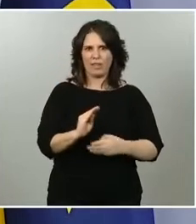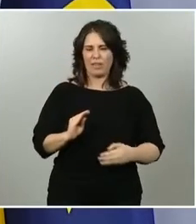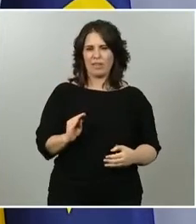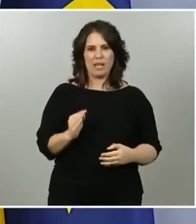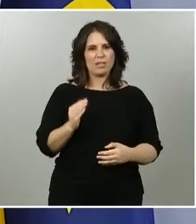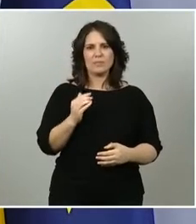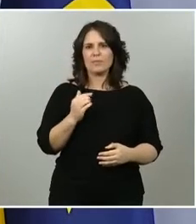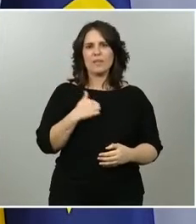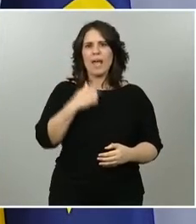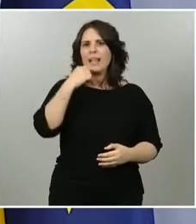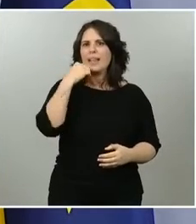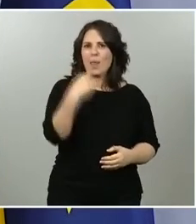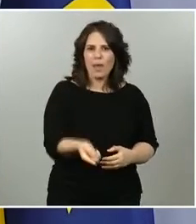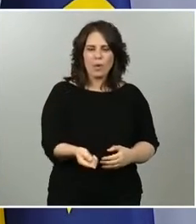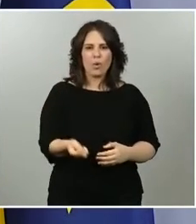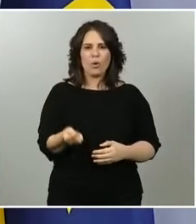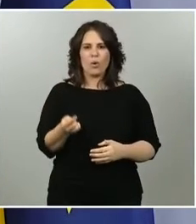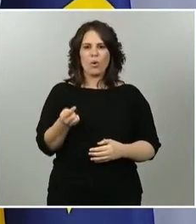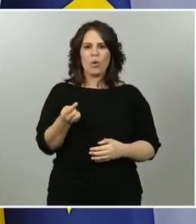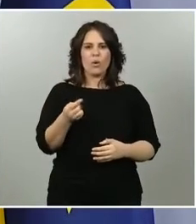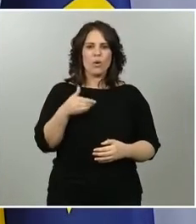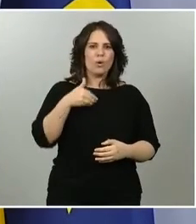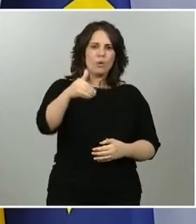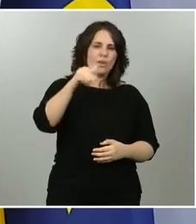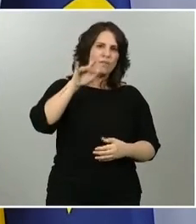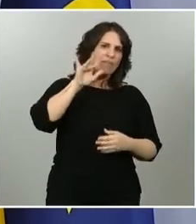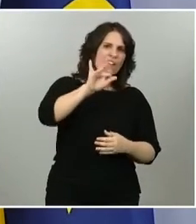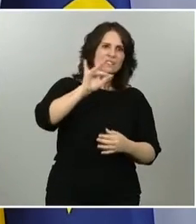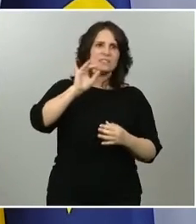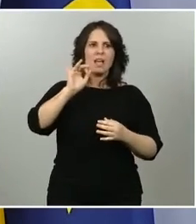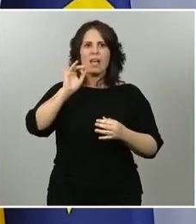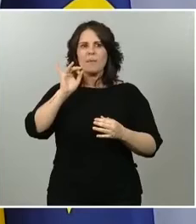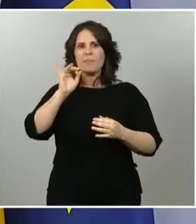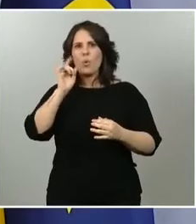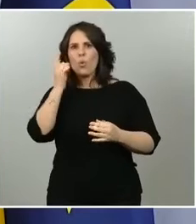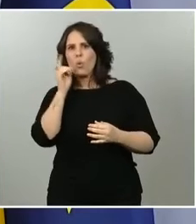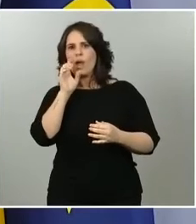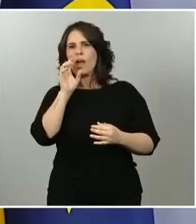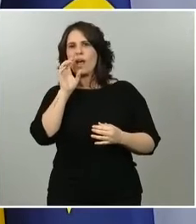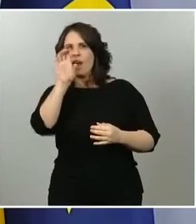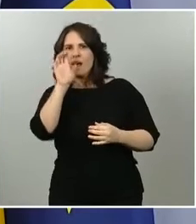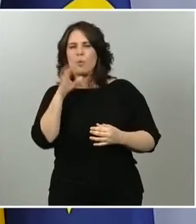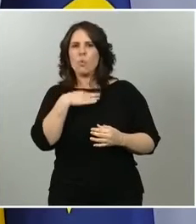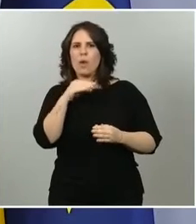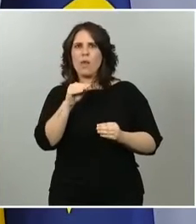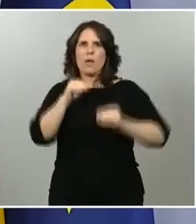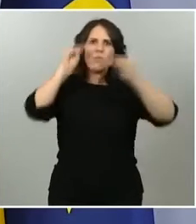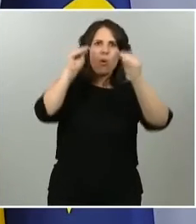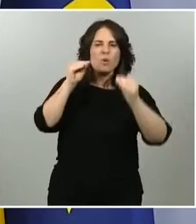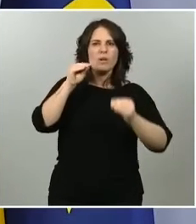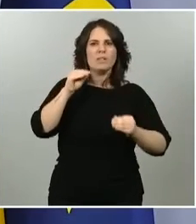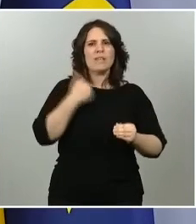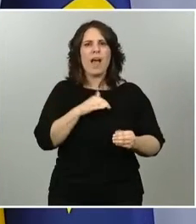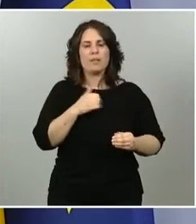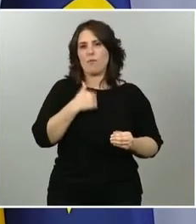en qué momento temporal una determinada unidad territorial va a poder progresar de fase. Lo que le puedo decir es que lo hará en cuando se cumplan los criterios que hemos